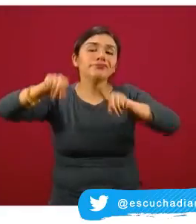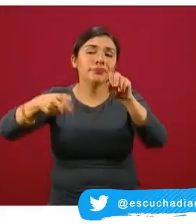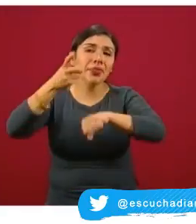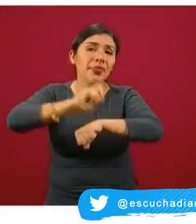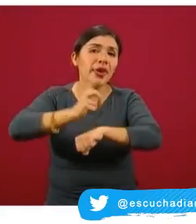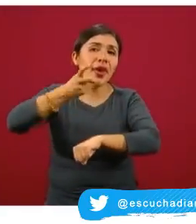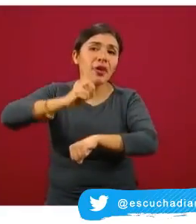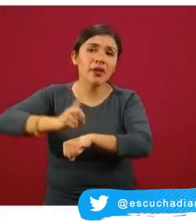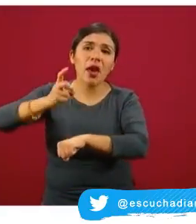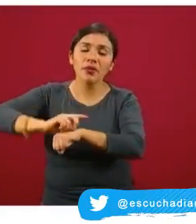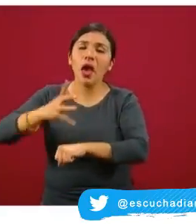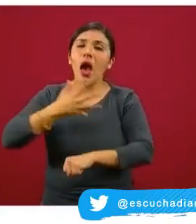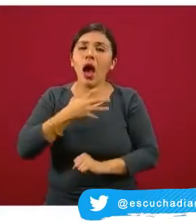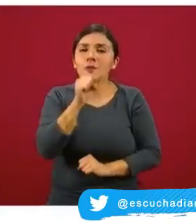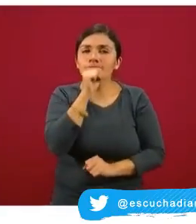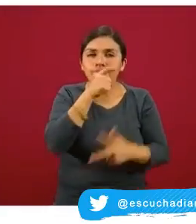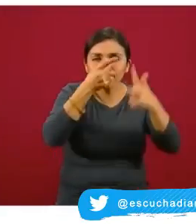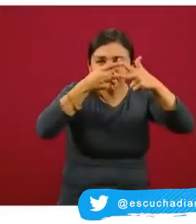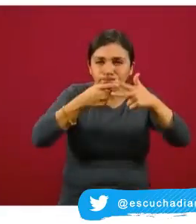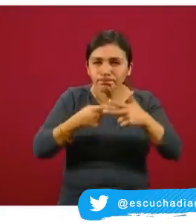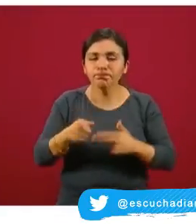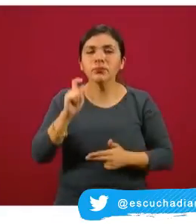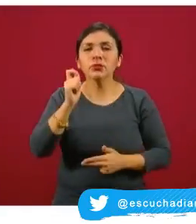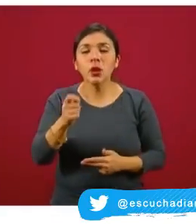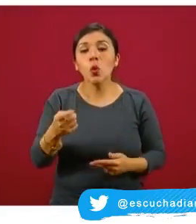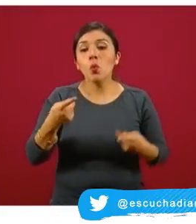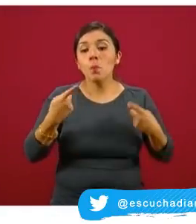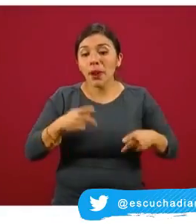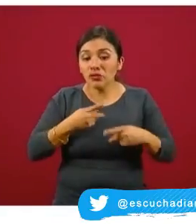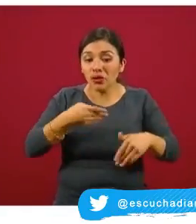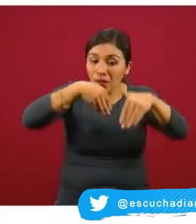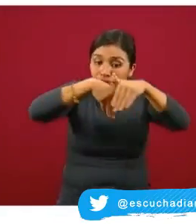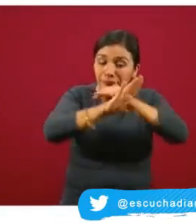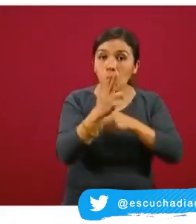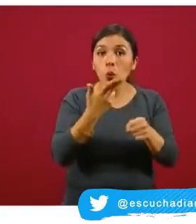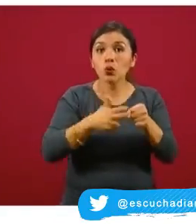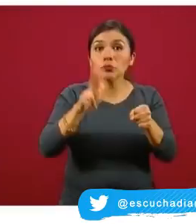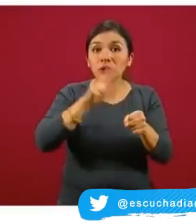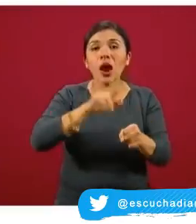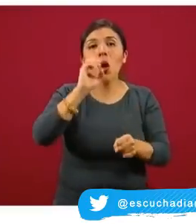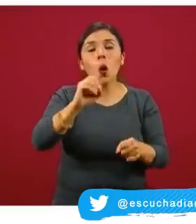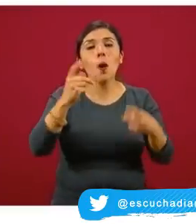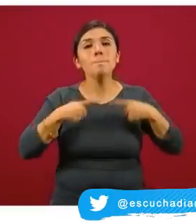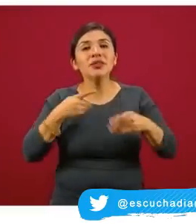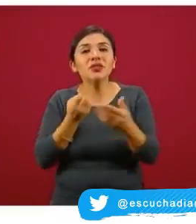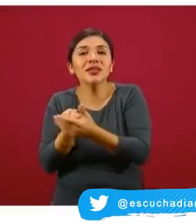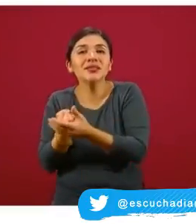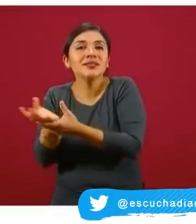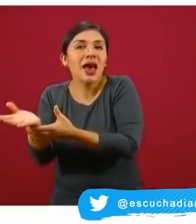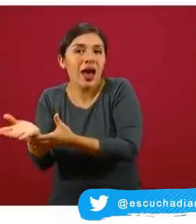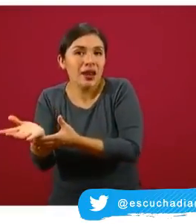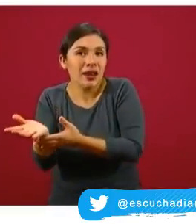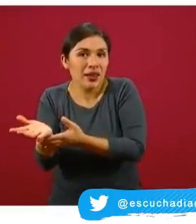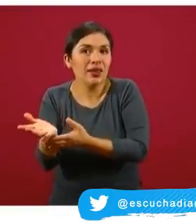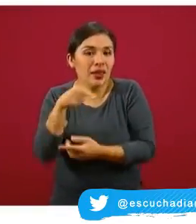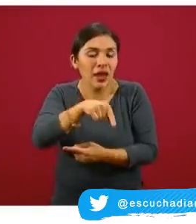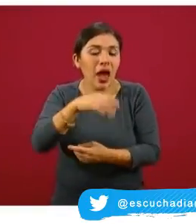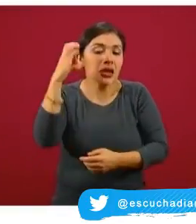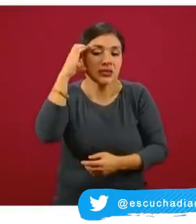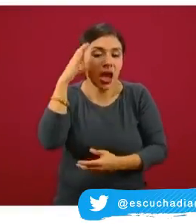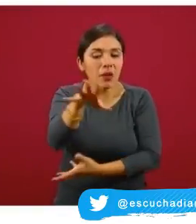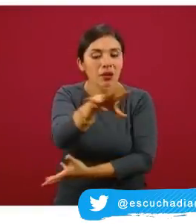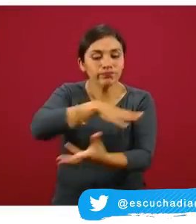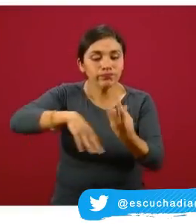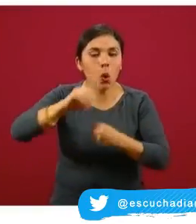siempre una ecuación que se va dando entre los pacientes que van egresando y las camas que se van reconvirtiendo